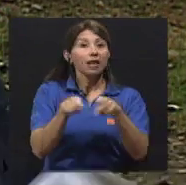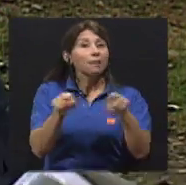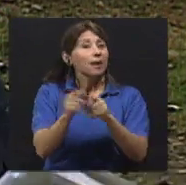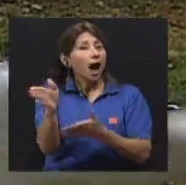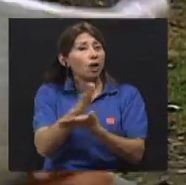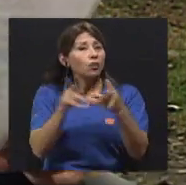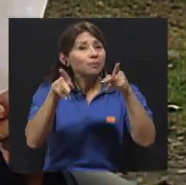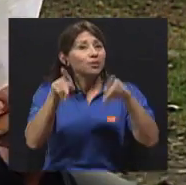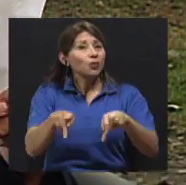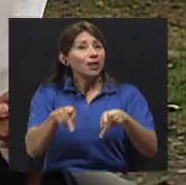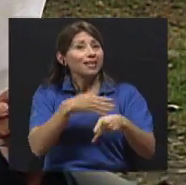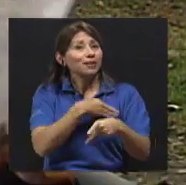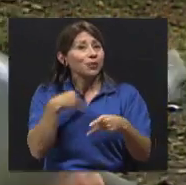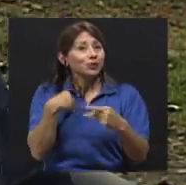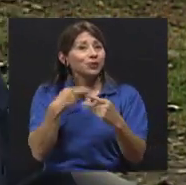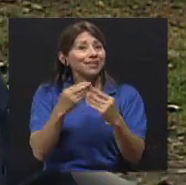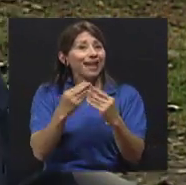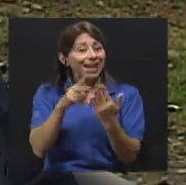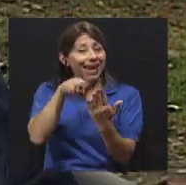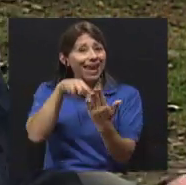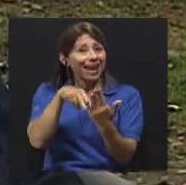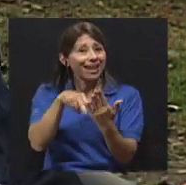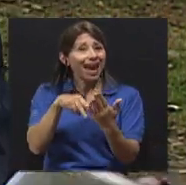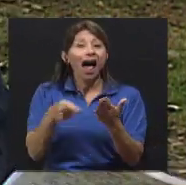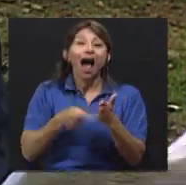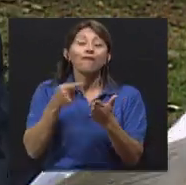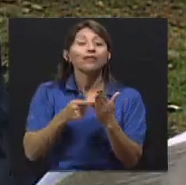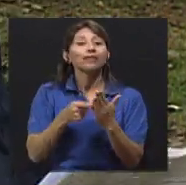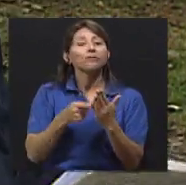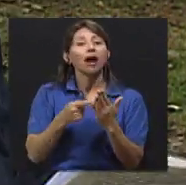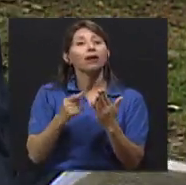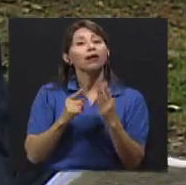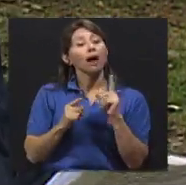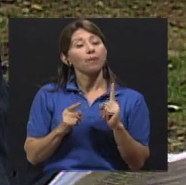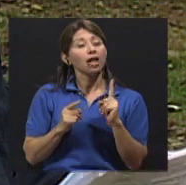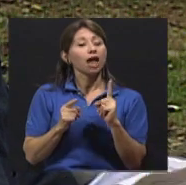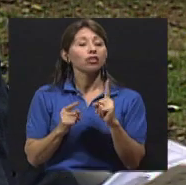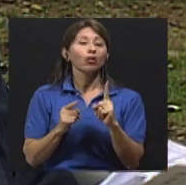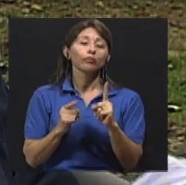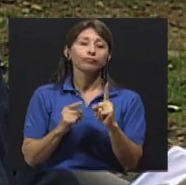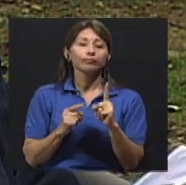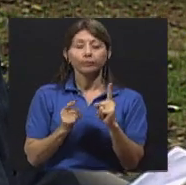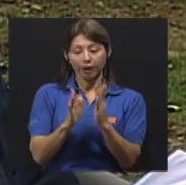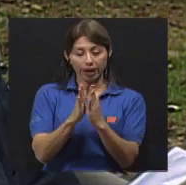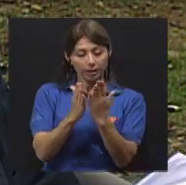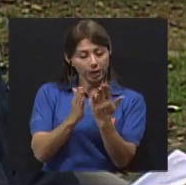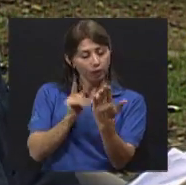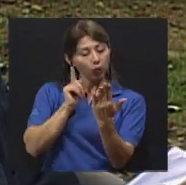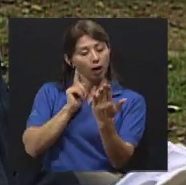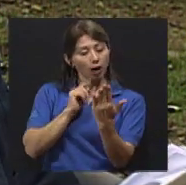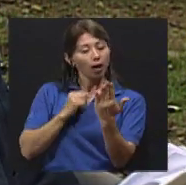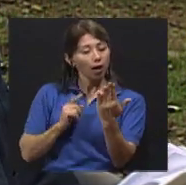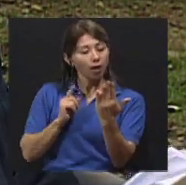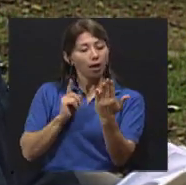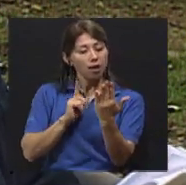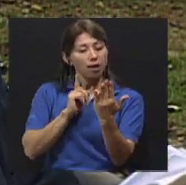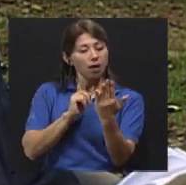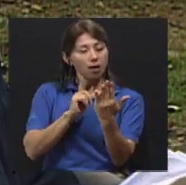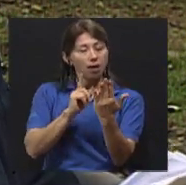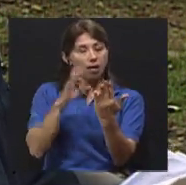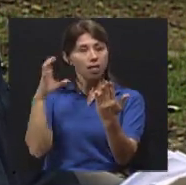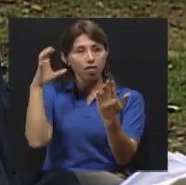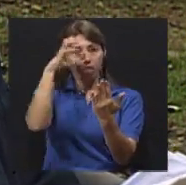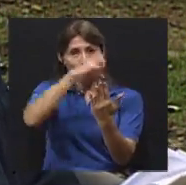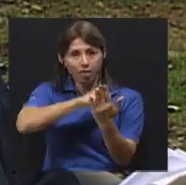que les gusta leer, a veces van caminando y leyendo. Caminando y dónde van. También tenemos que, en ciertas condiciones